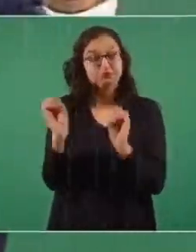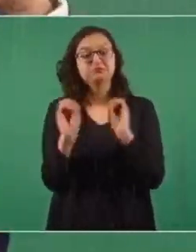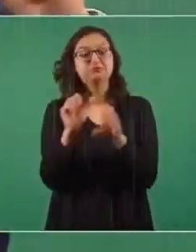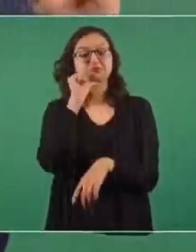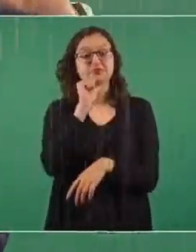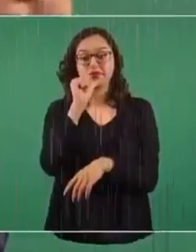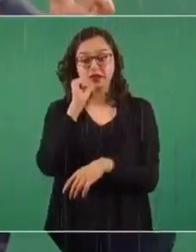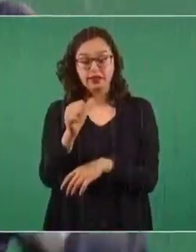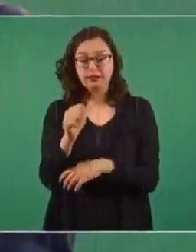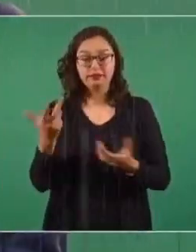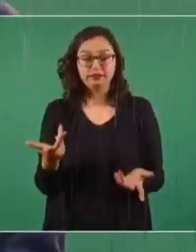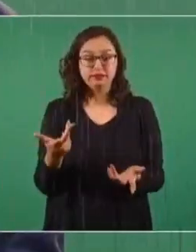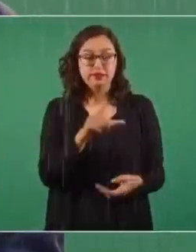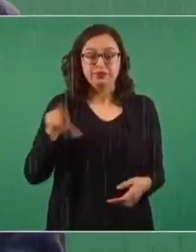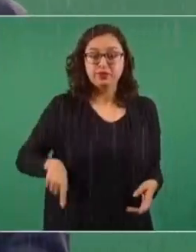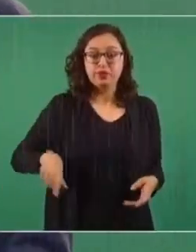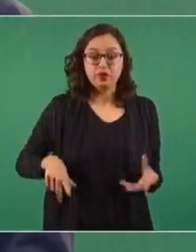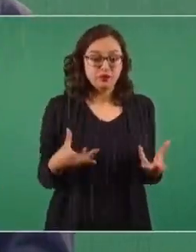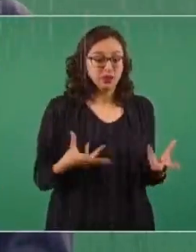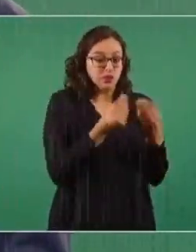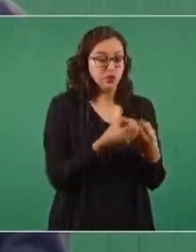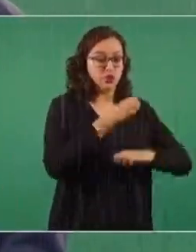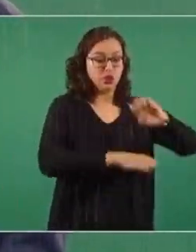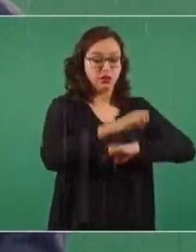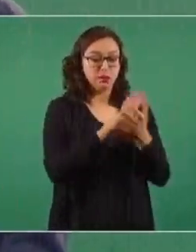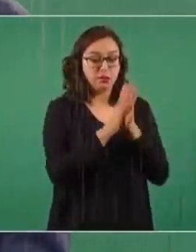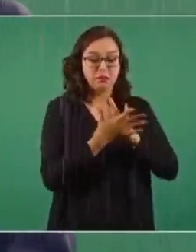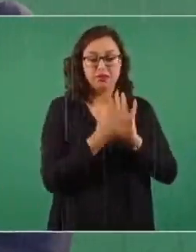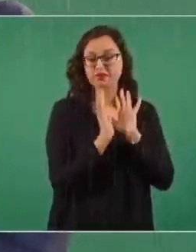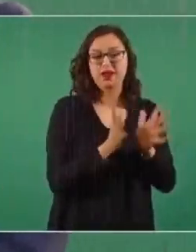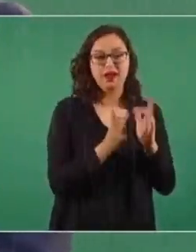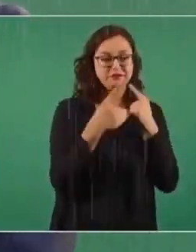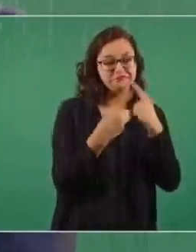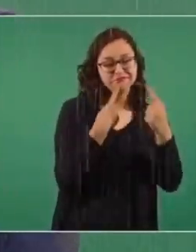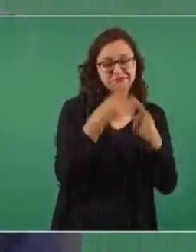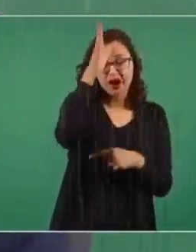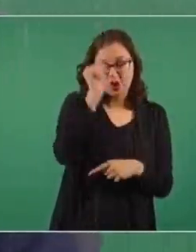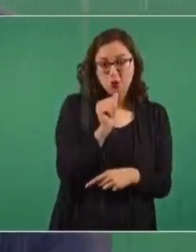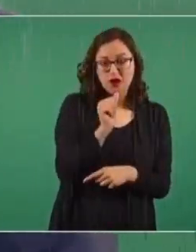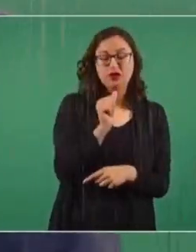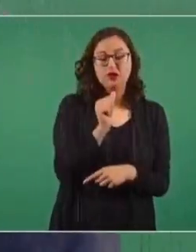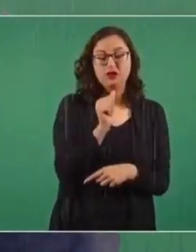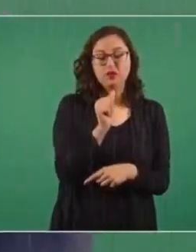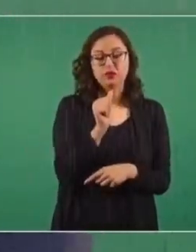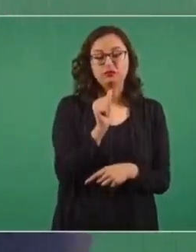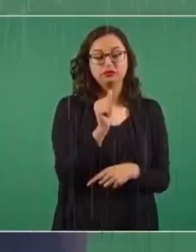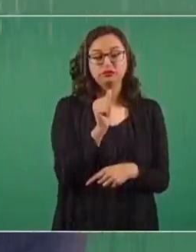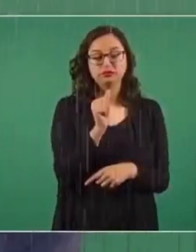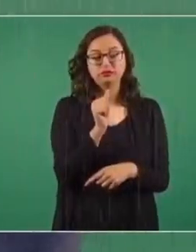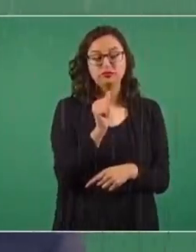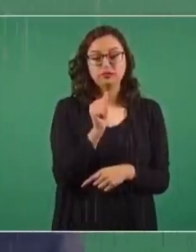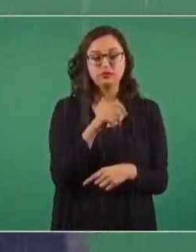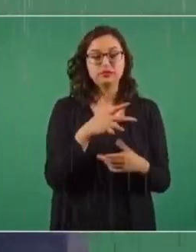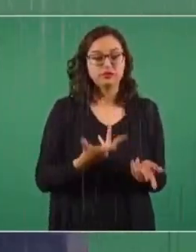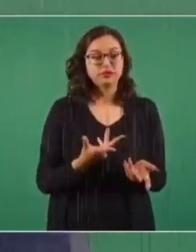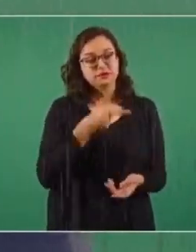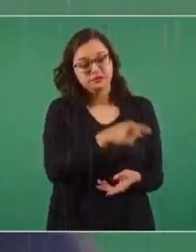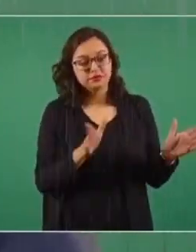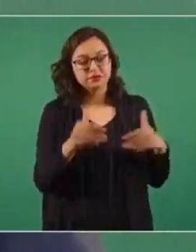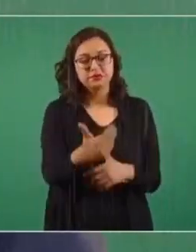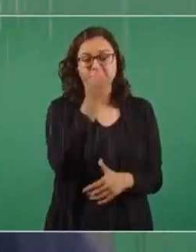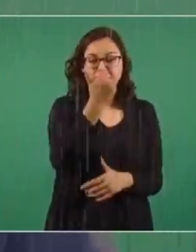proveedores que tenían ya como encomienda entregar víveres,